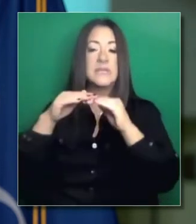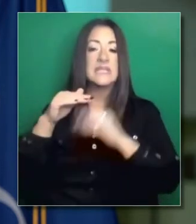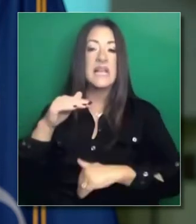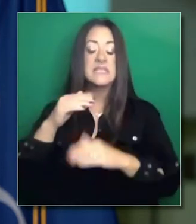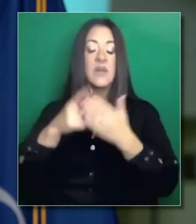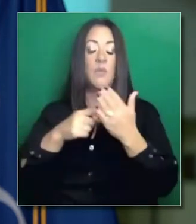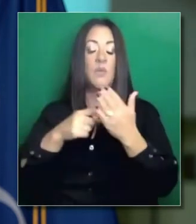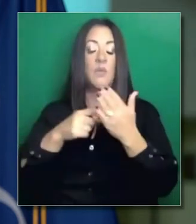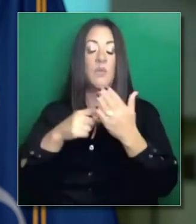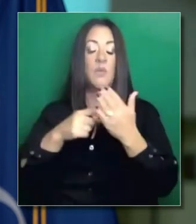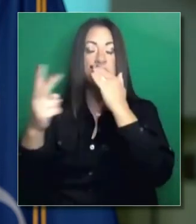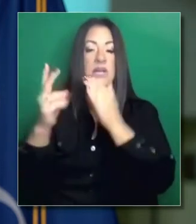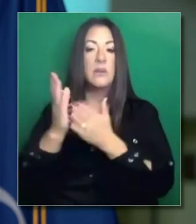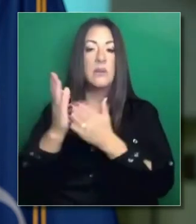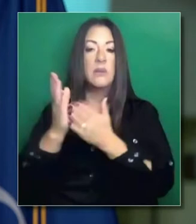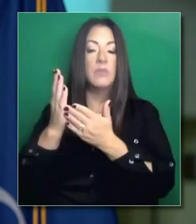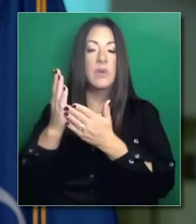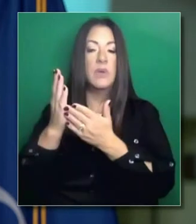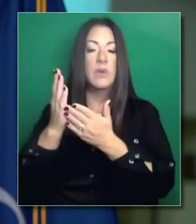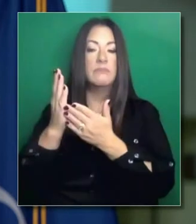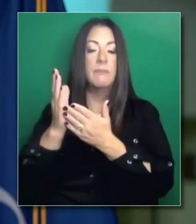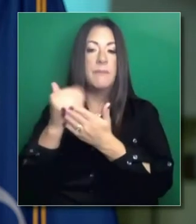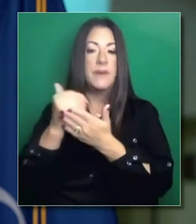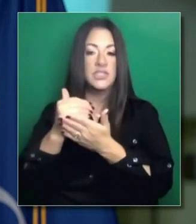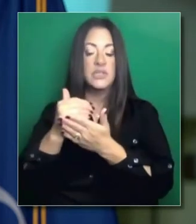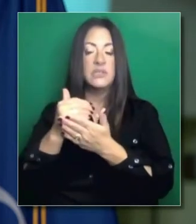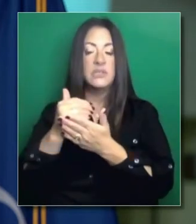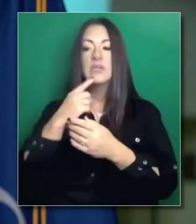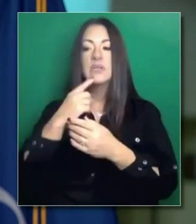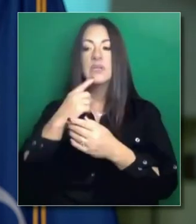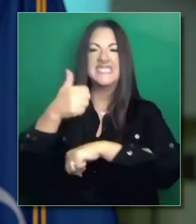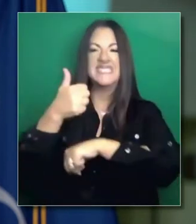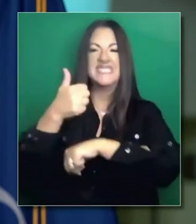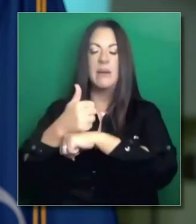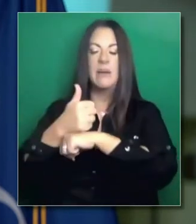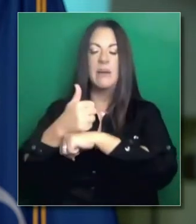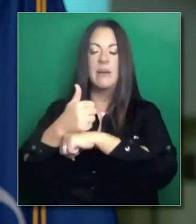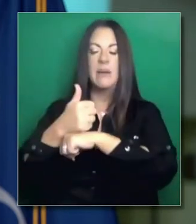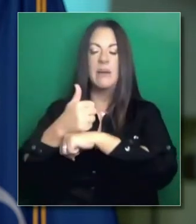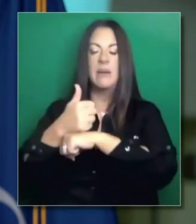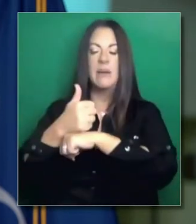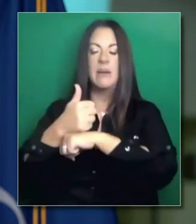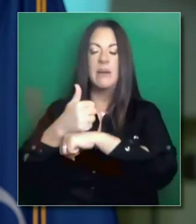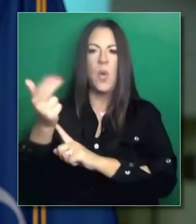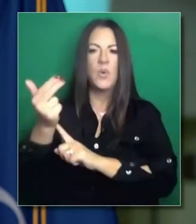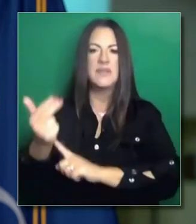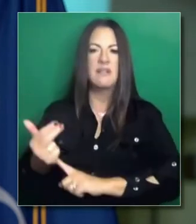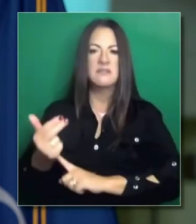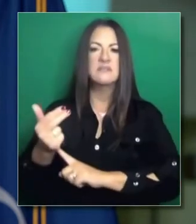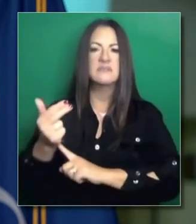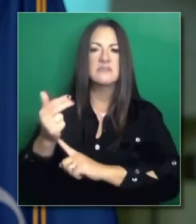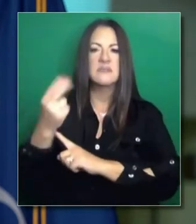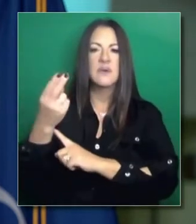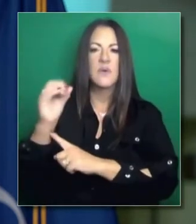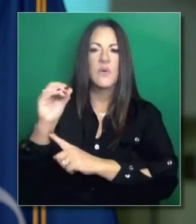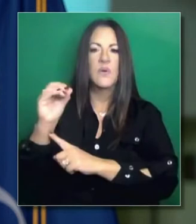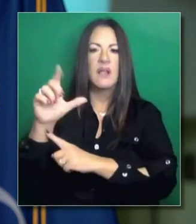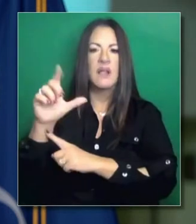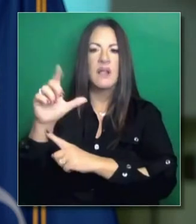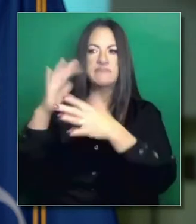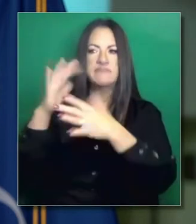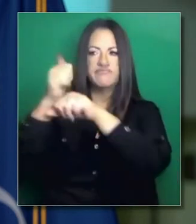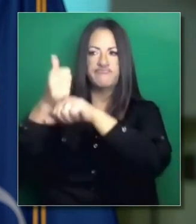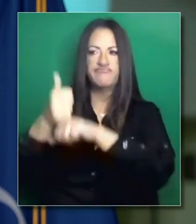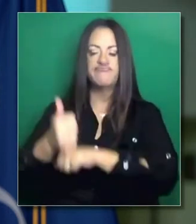obtener estas unidades permanentes y ponerlas en operación. Y esto está ocurriendo en tiempo real.